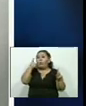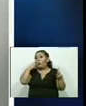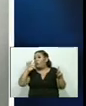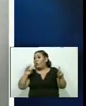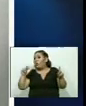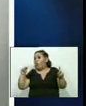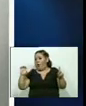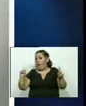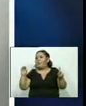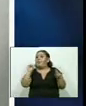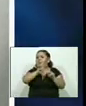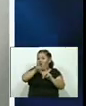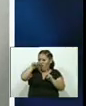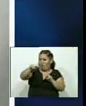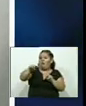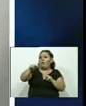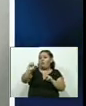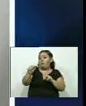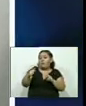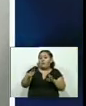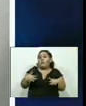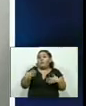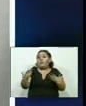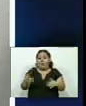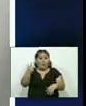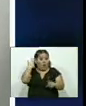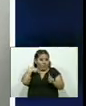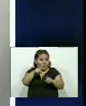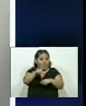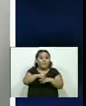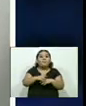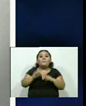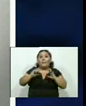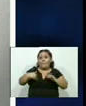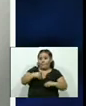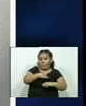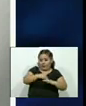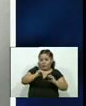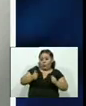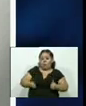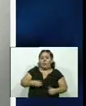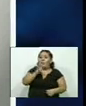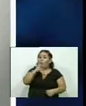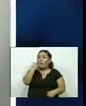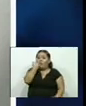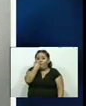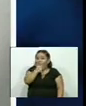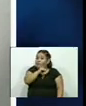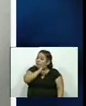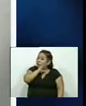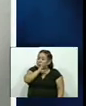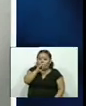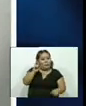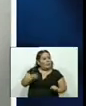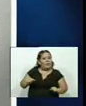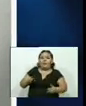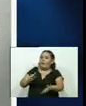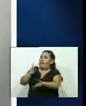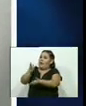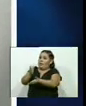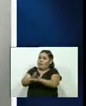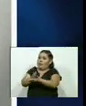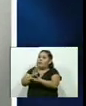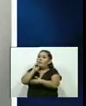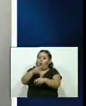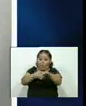lo señaló de haberse reunido con pandillas. Valencia asegura que fueron problemas de salud los que le impidieron presentarse y envió a la